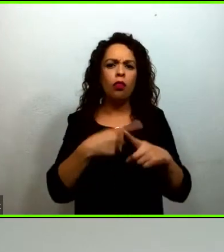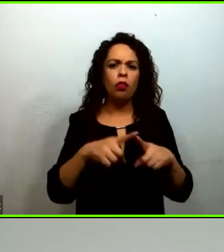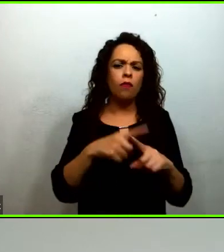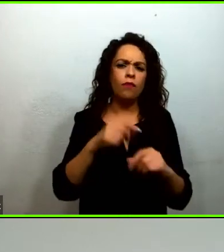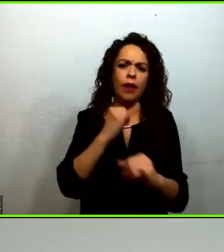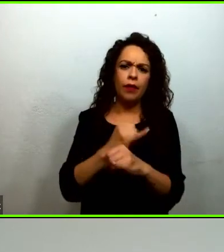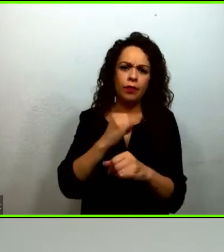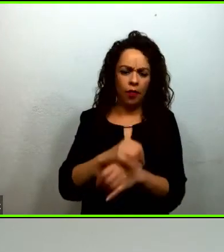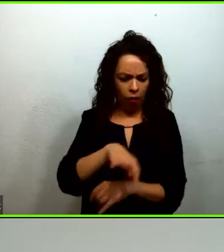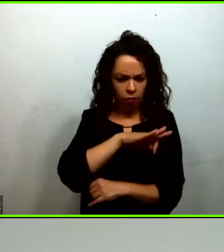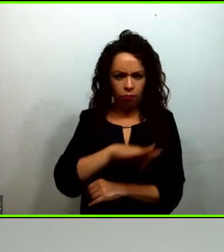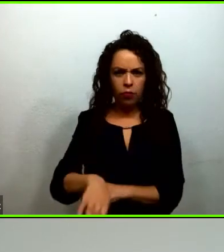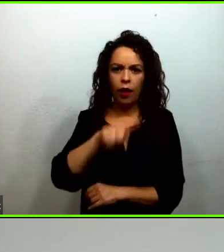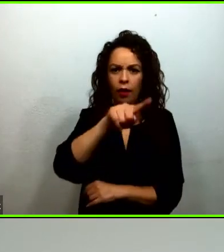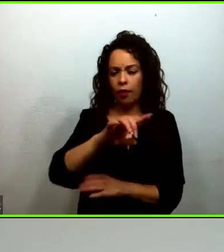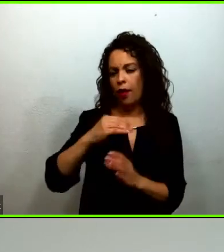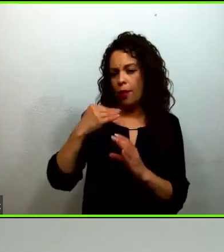webinar